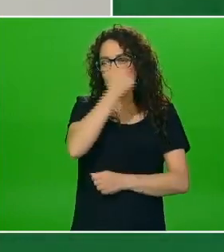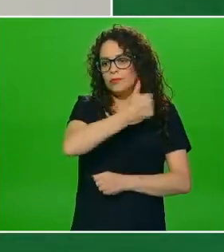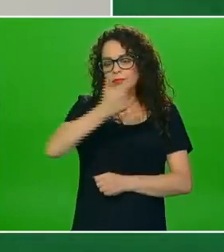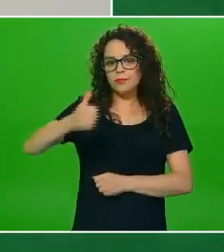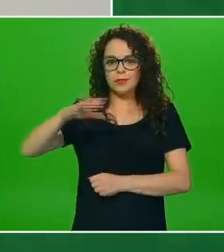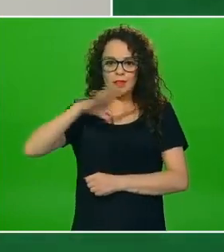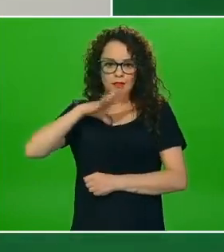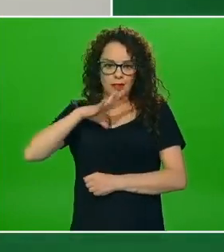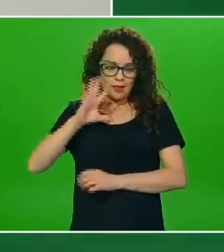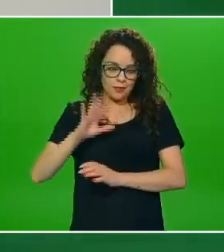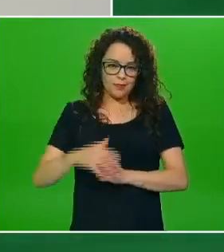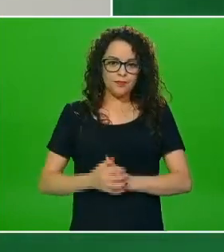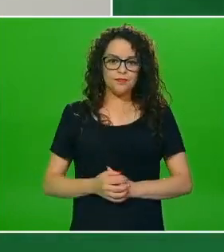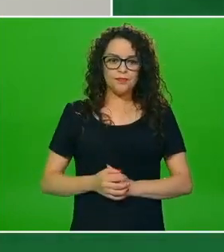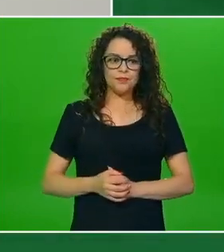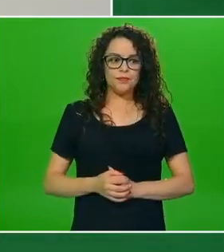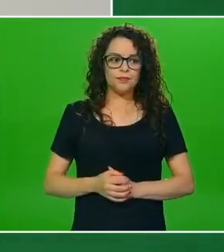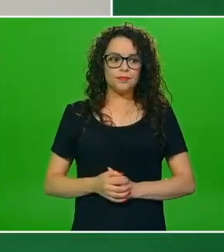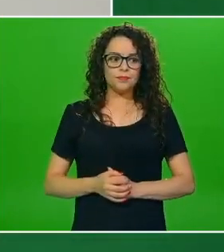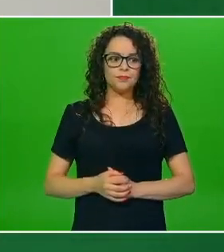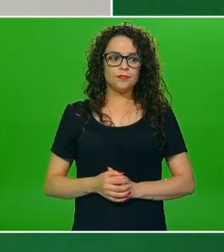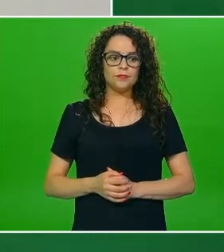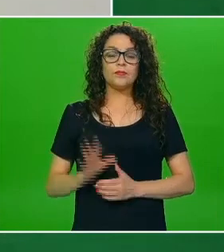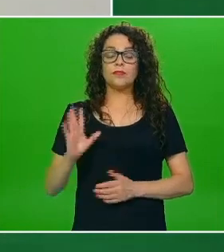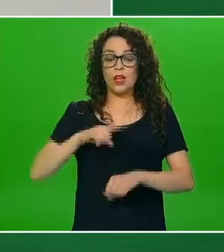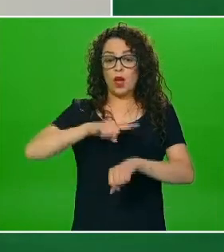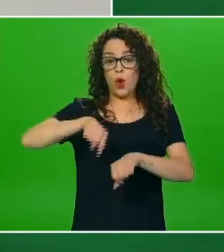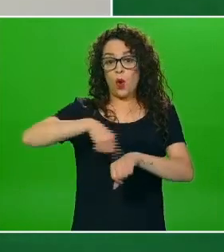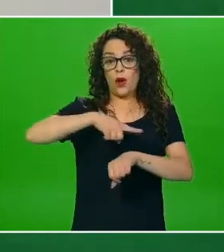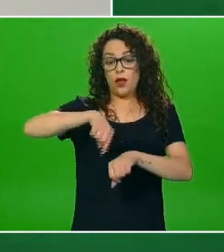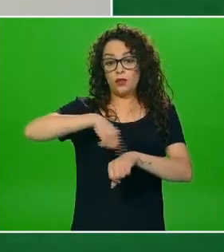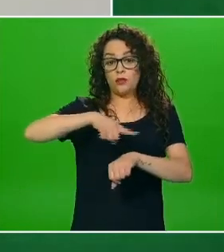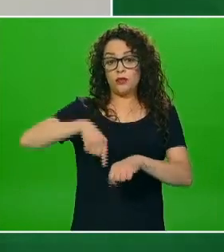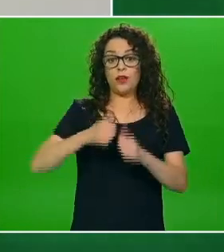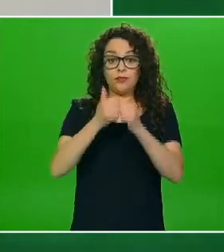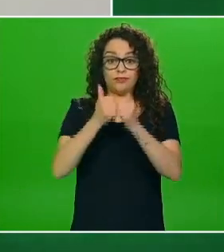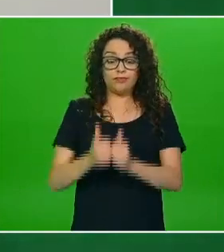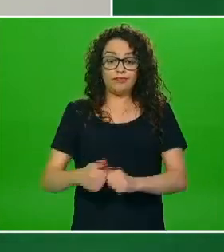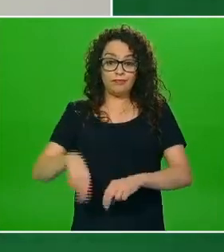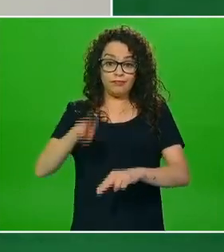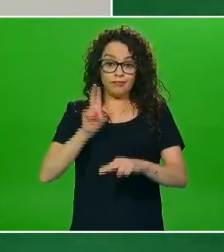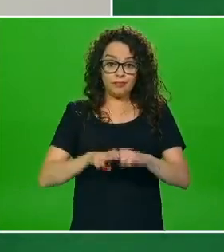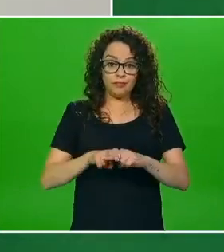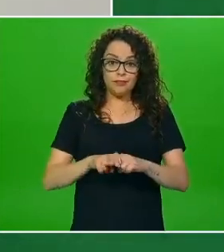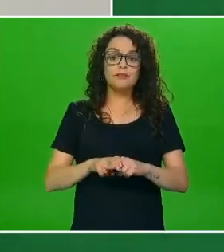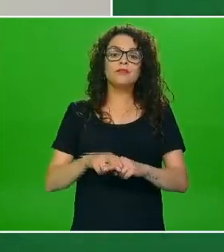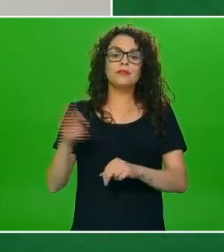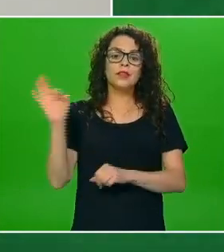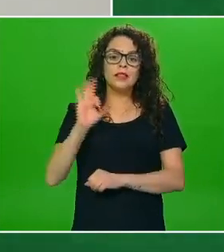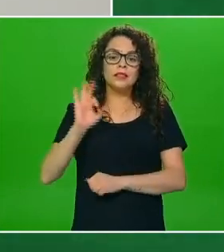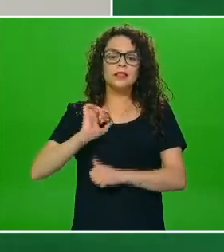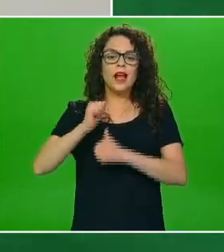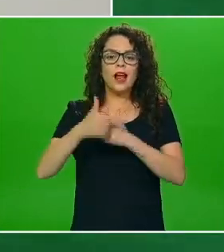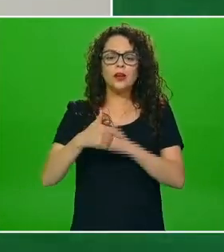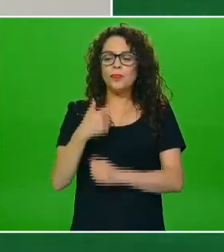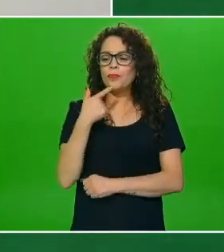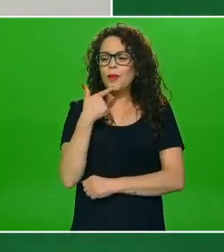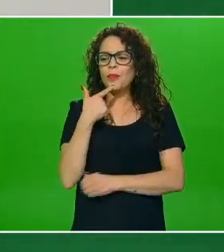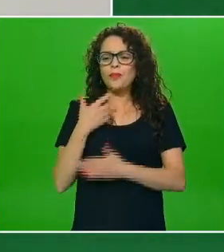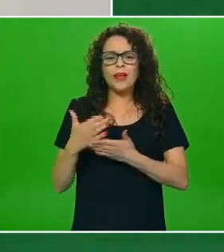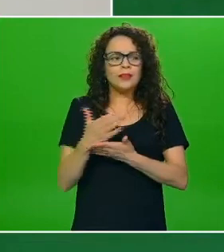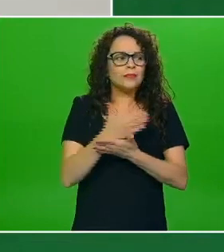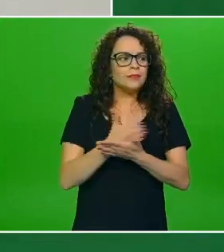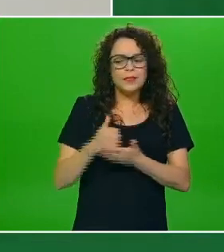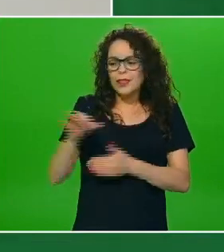tiene y pues deben de pasar de seguro algunas horas y además que uno se le va a antojar por ahí estar picando algo estar tomando algo